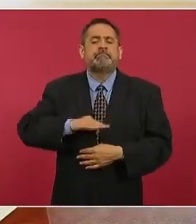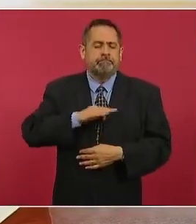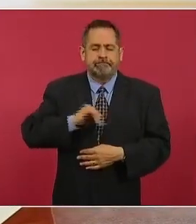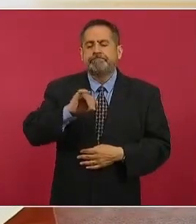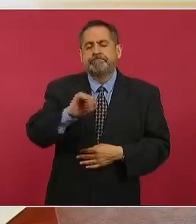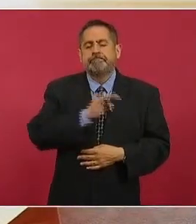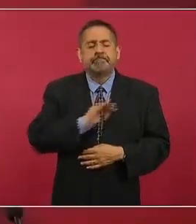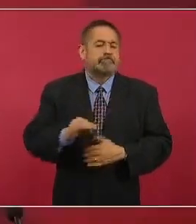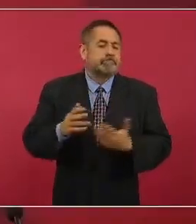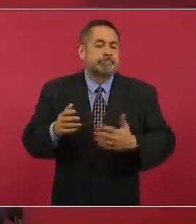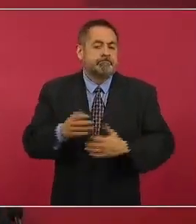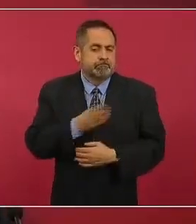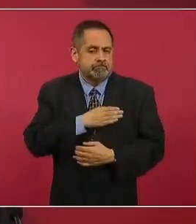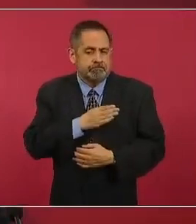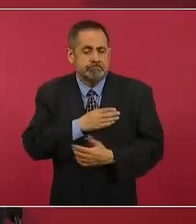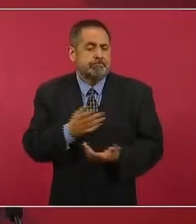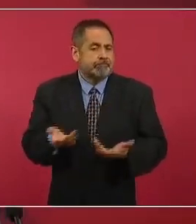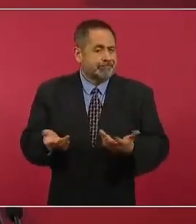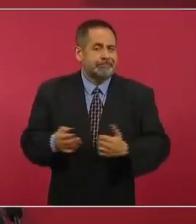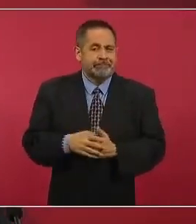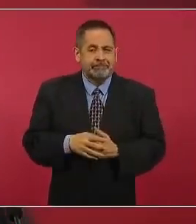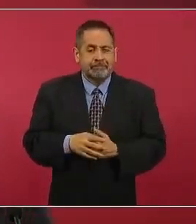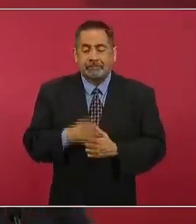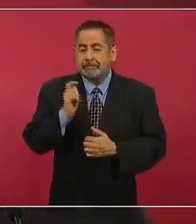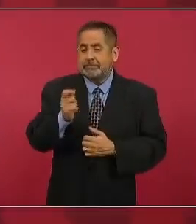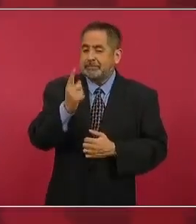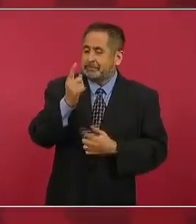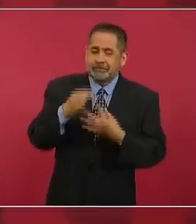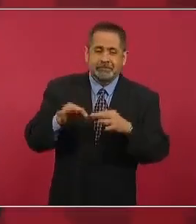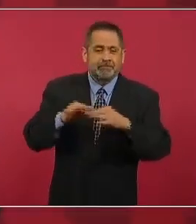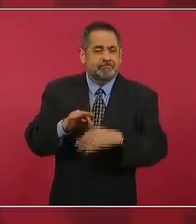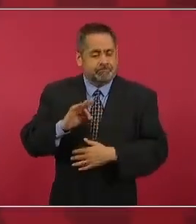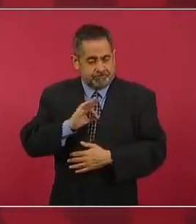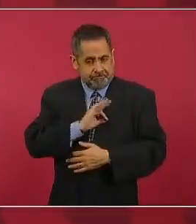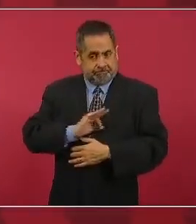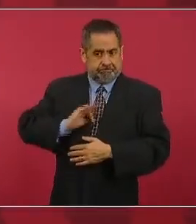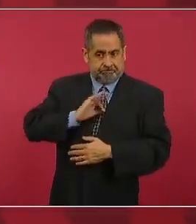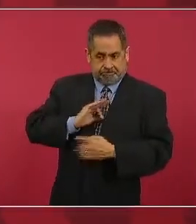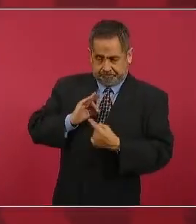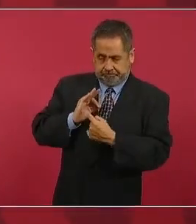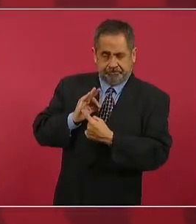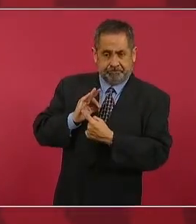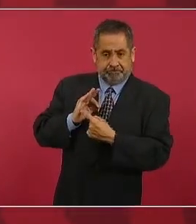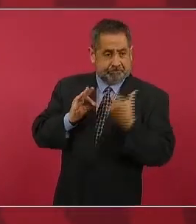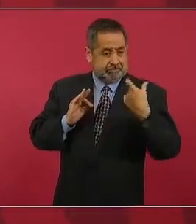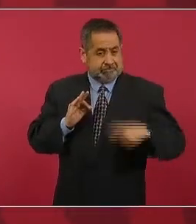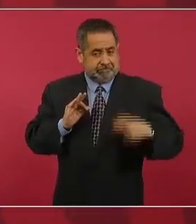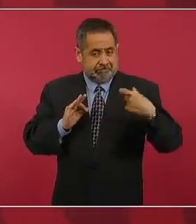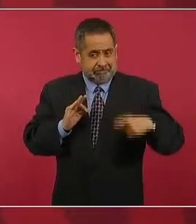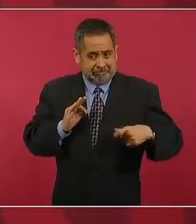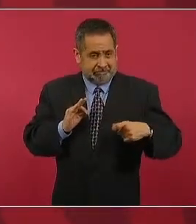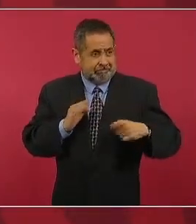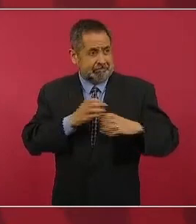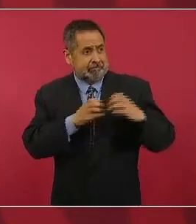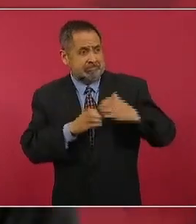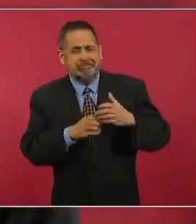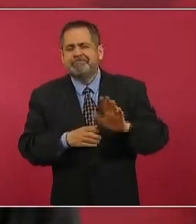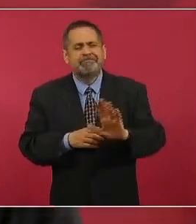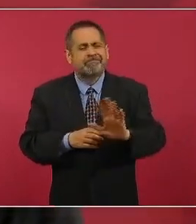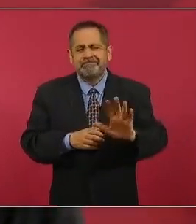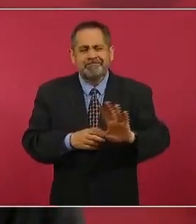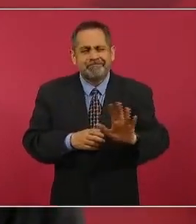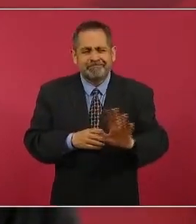no dejar de insistir que la felicidad no es la riqueza los bienes materiales